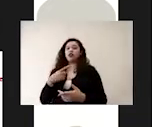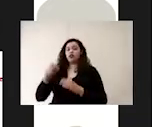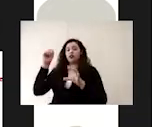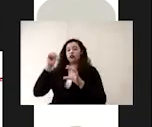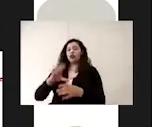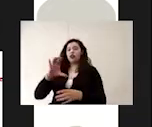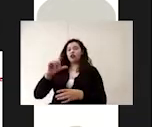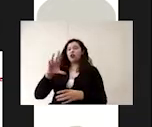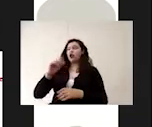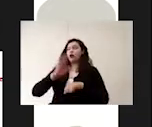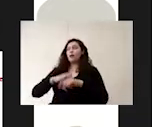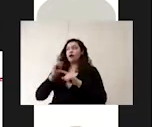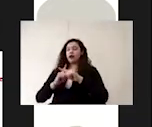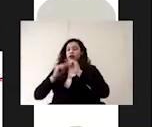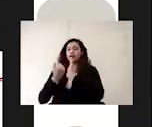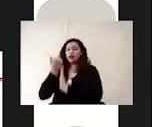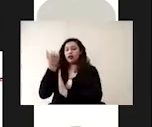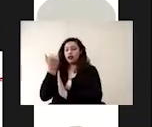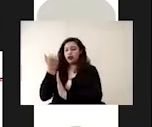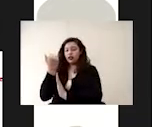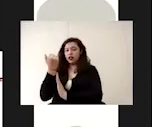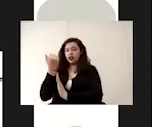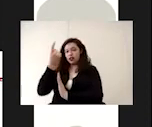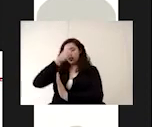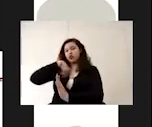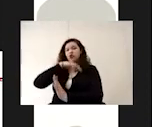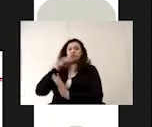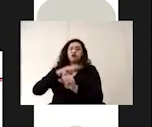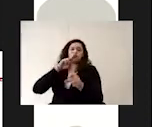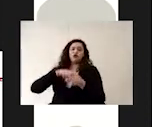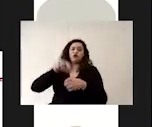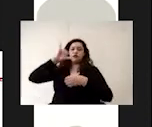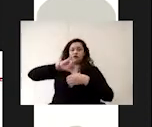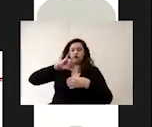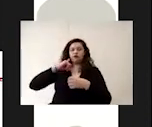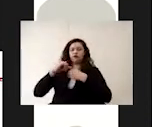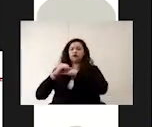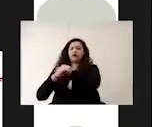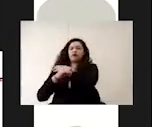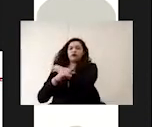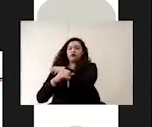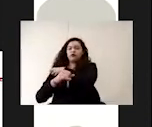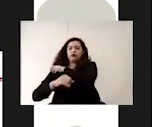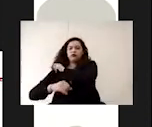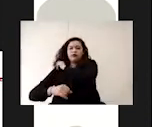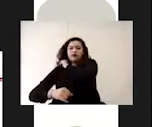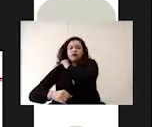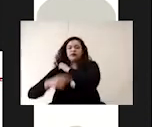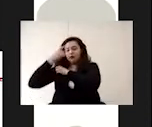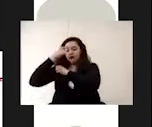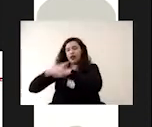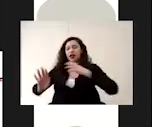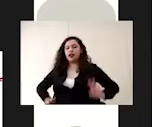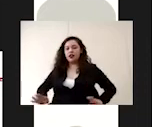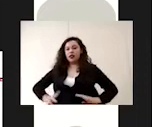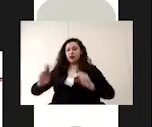de cloro mayor a la que nosotros agregamos en condiciones normales. Y también depende del